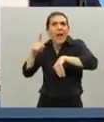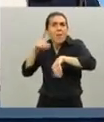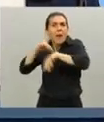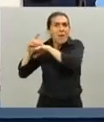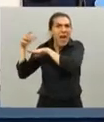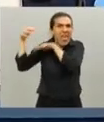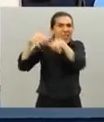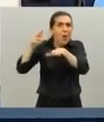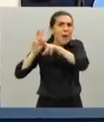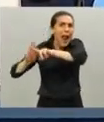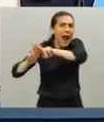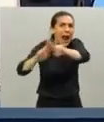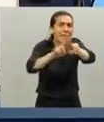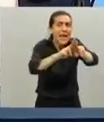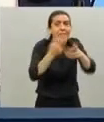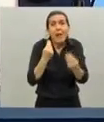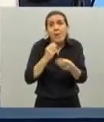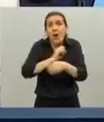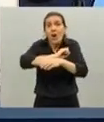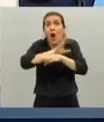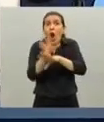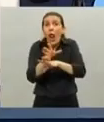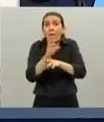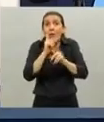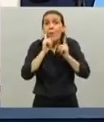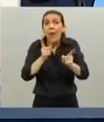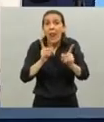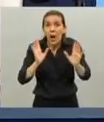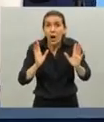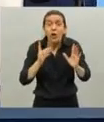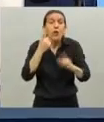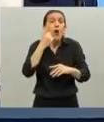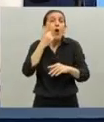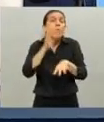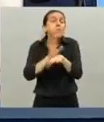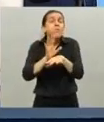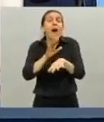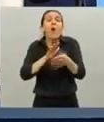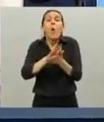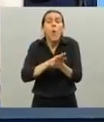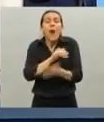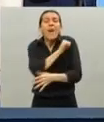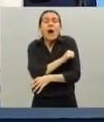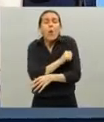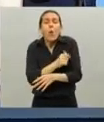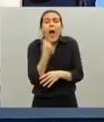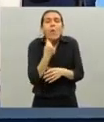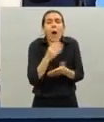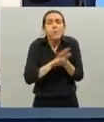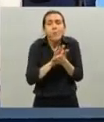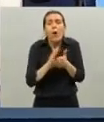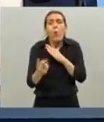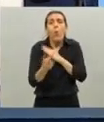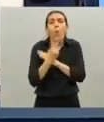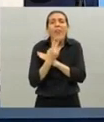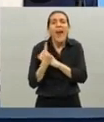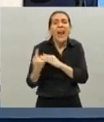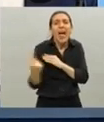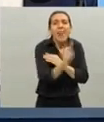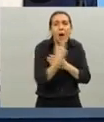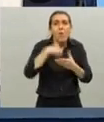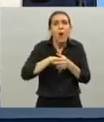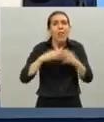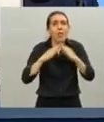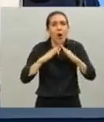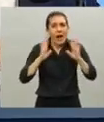para un de borde como el que genera el coronavirus por eso la única vacuna que tenemos son los cuidados personales entonces hay